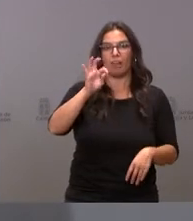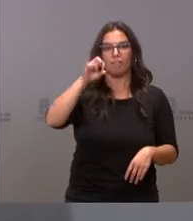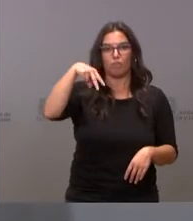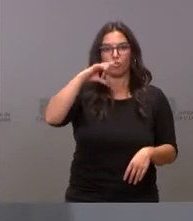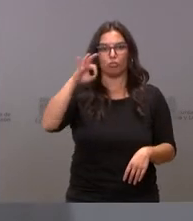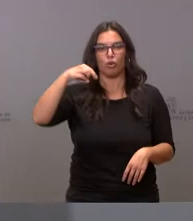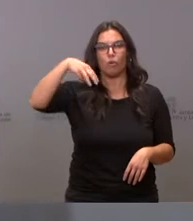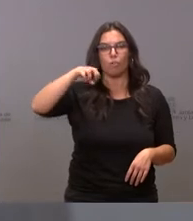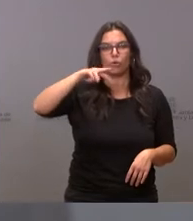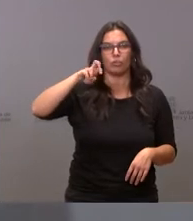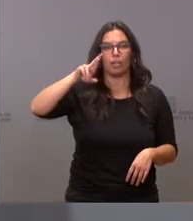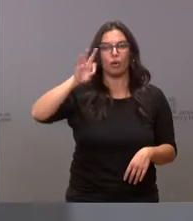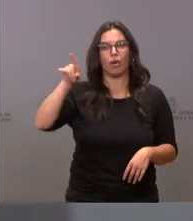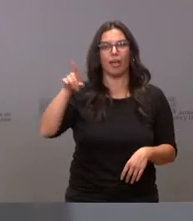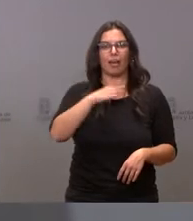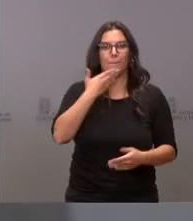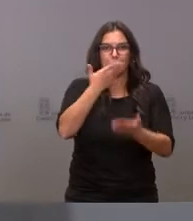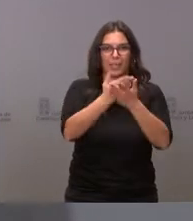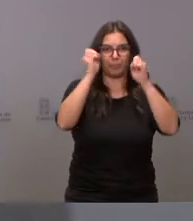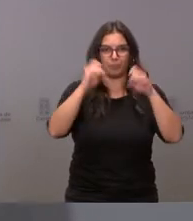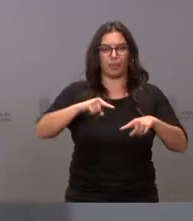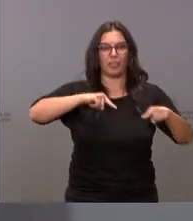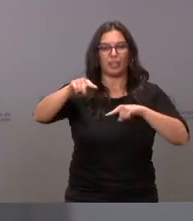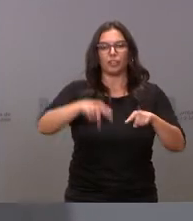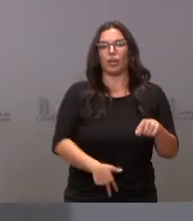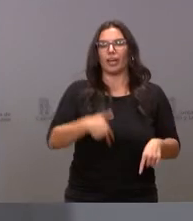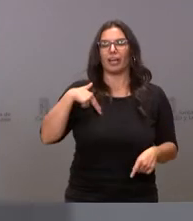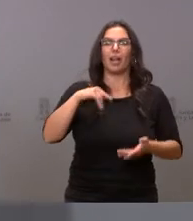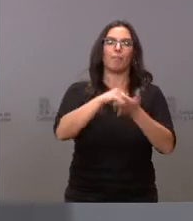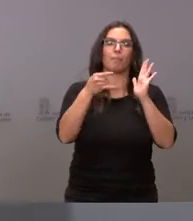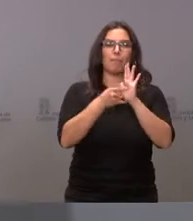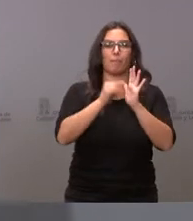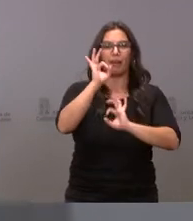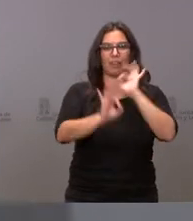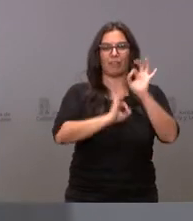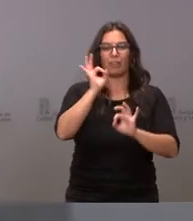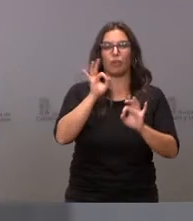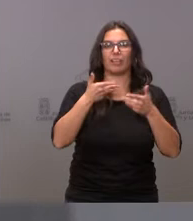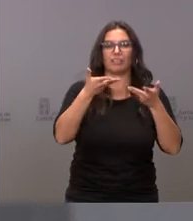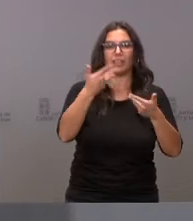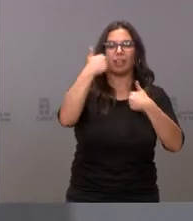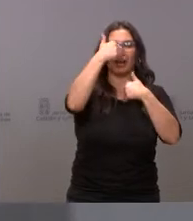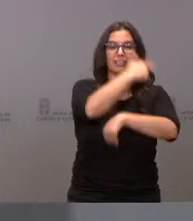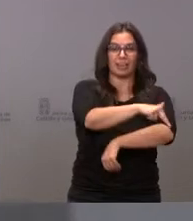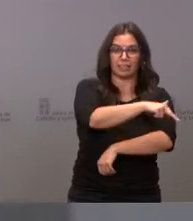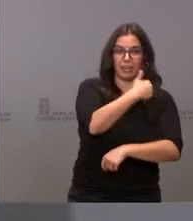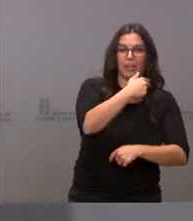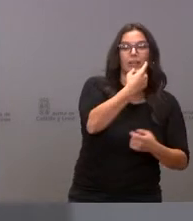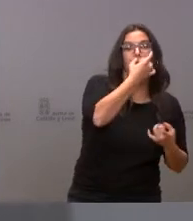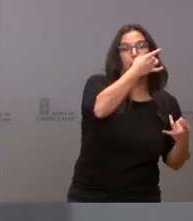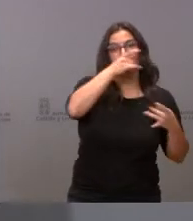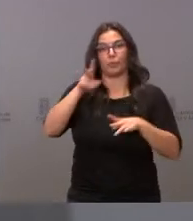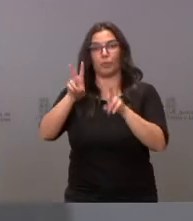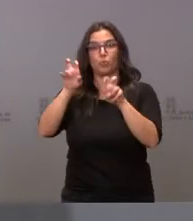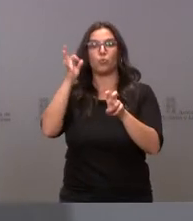como director general de Planificación y Asistencia Sanitaria. Y se procede al nombramiento como nueva directora general